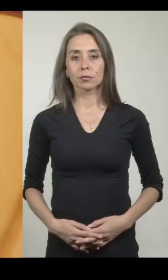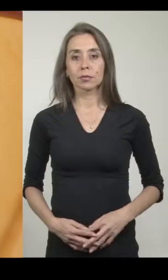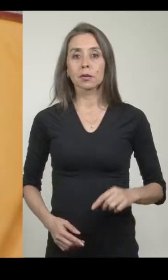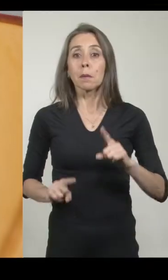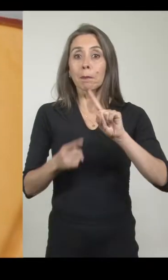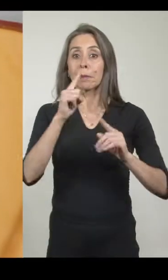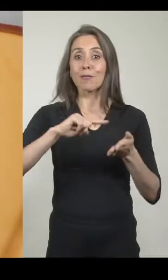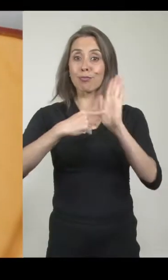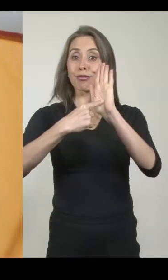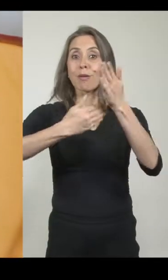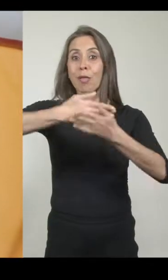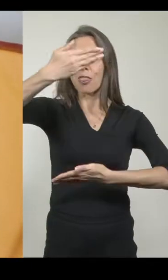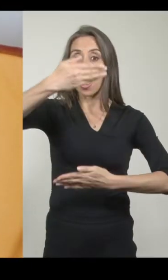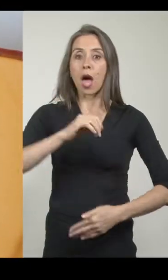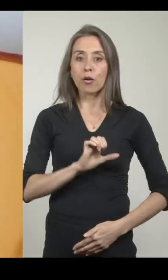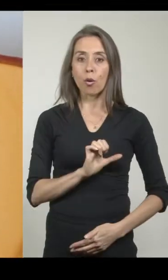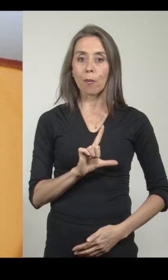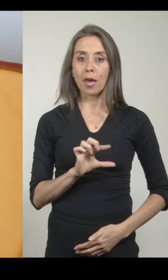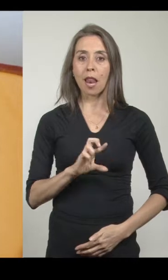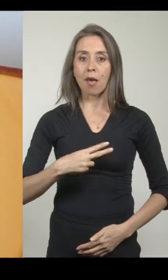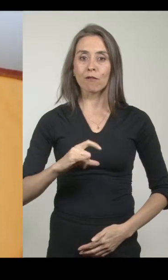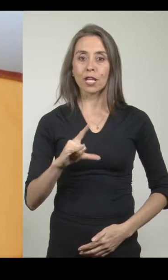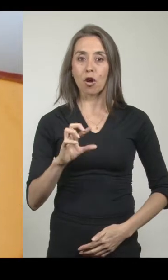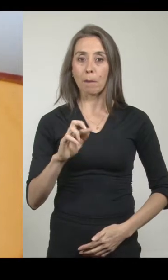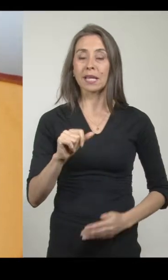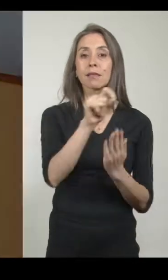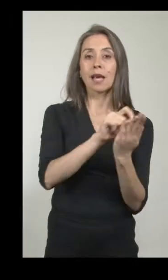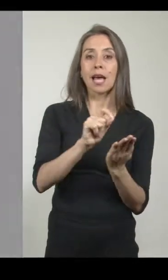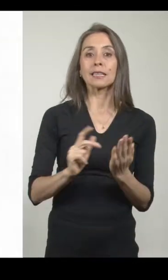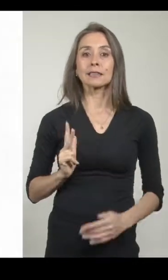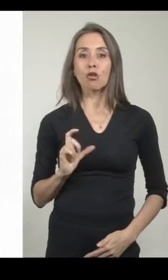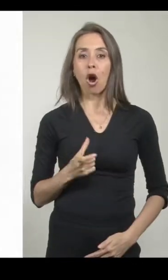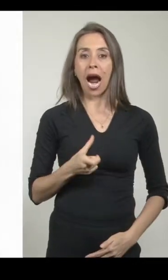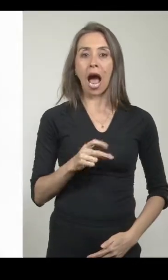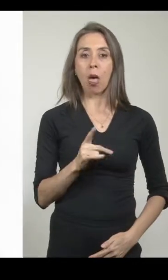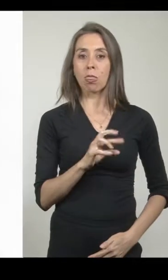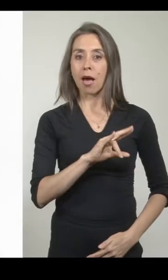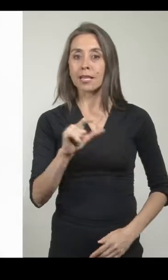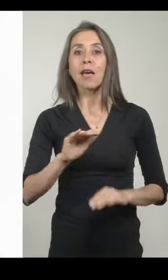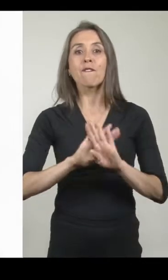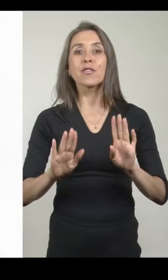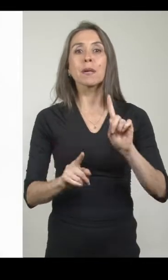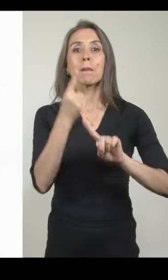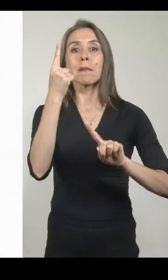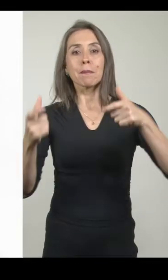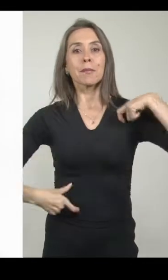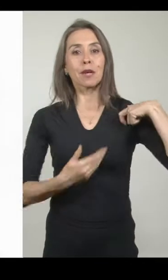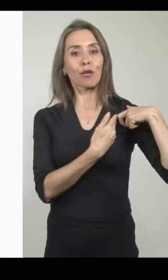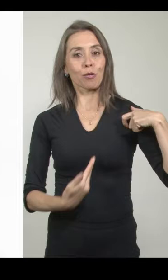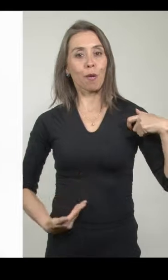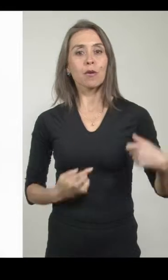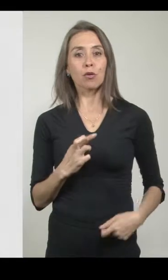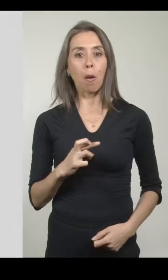La aparición del periódico El Filopita, editado por Manuel José Gandarillas, al finalizar el primer periodo presidencial de